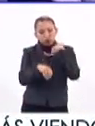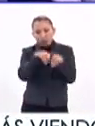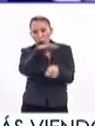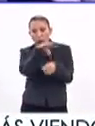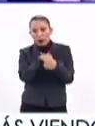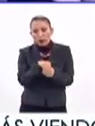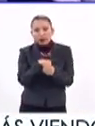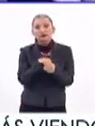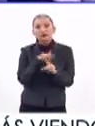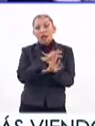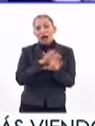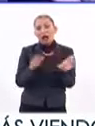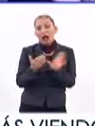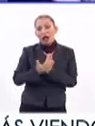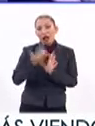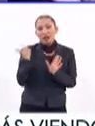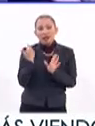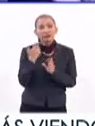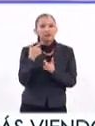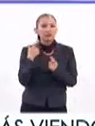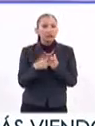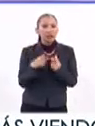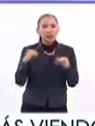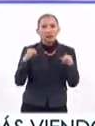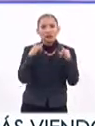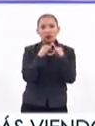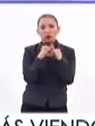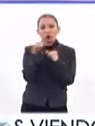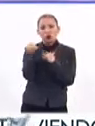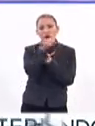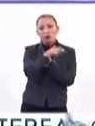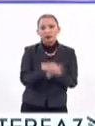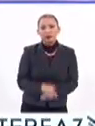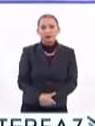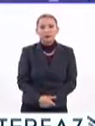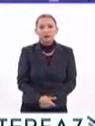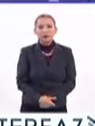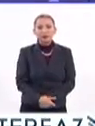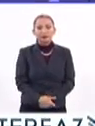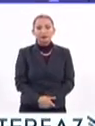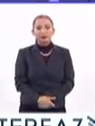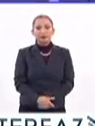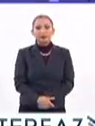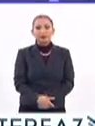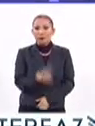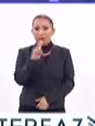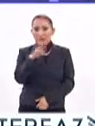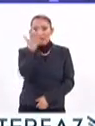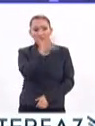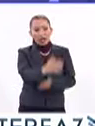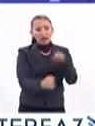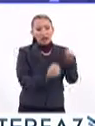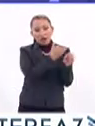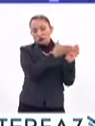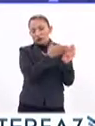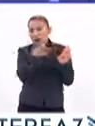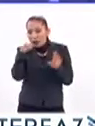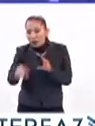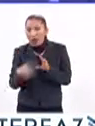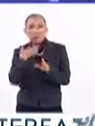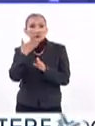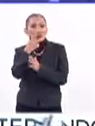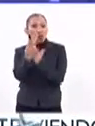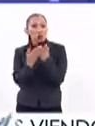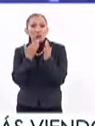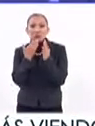integración de la que ya vivíamos diciendo que son las instituciones que estábamos diciendo. Pues, bueno, la verdad, en 10 años es el programa más completo y